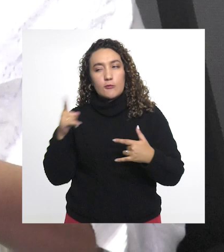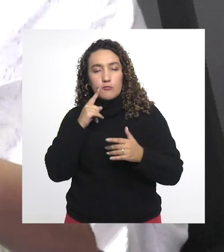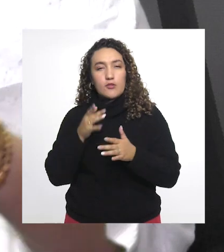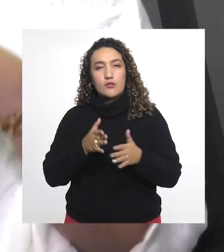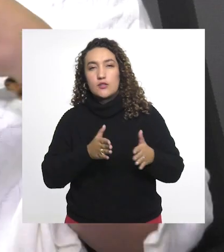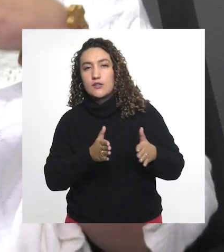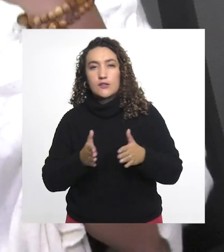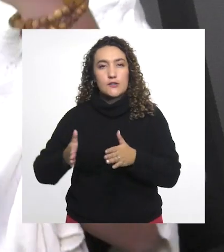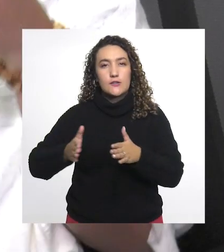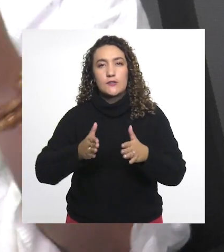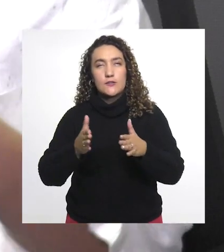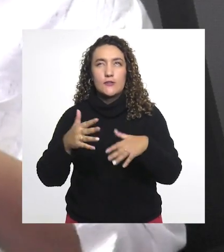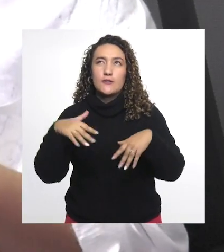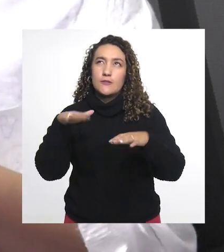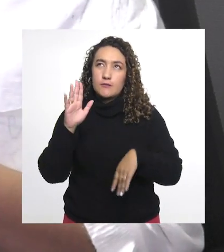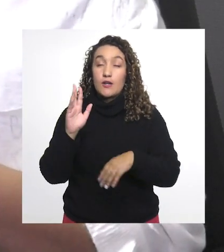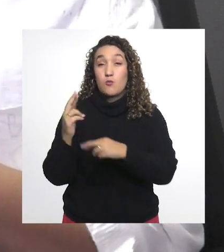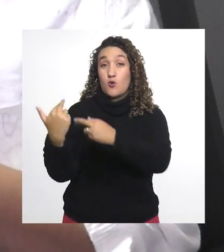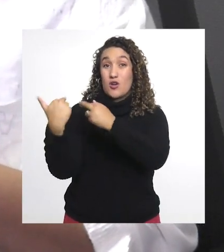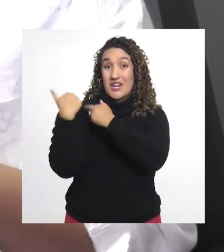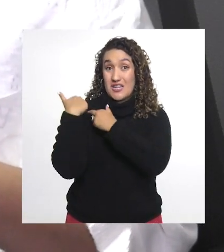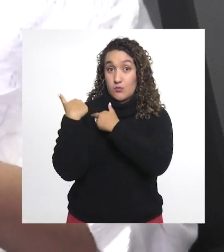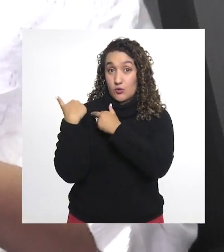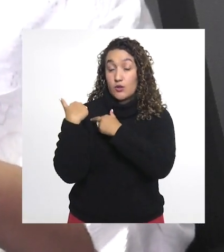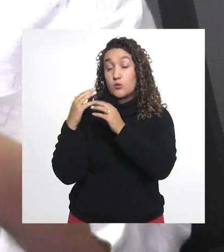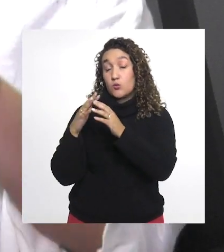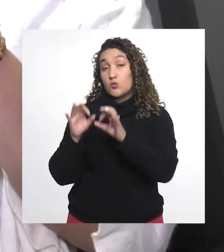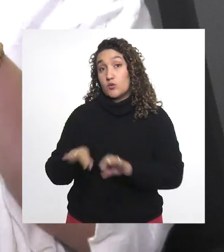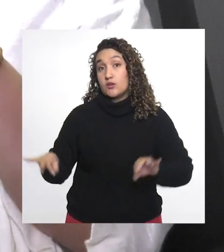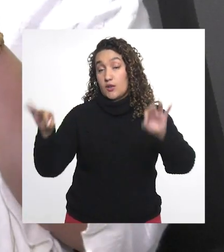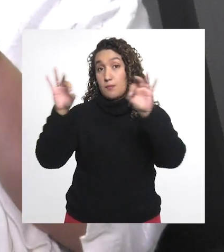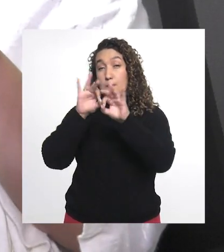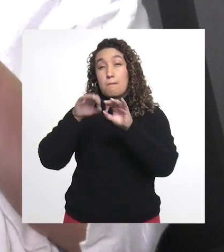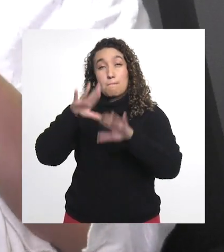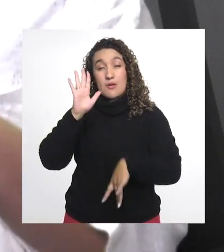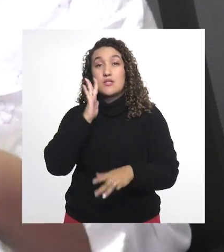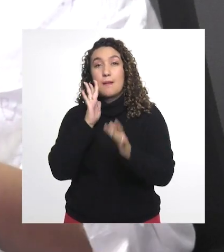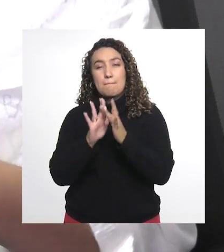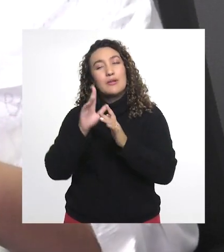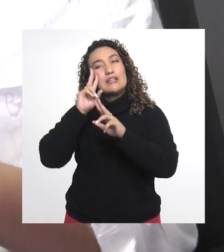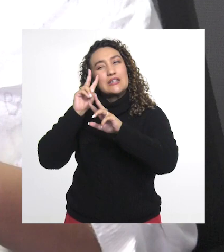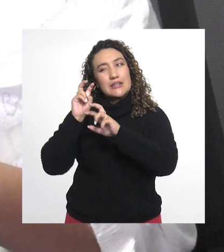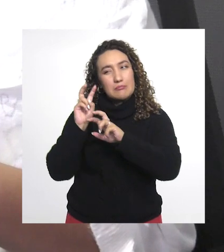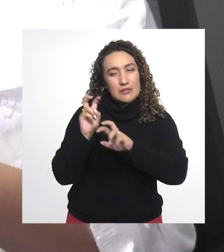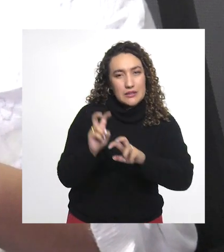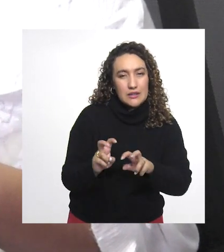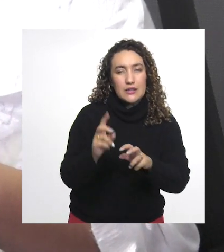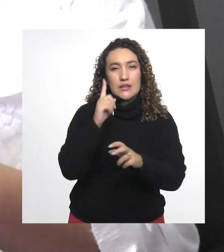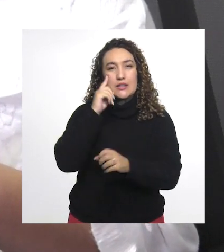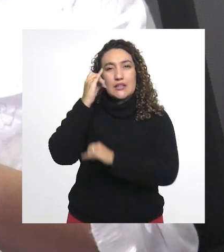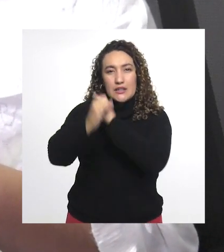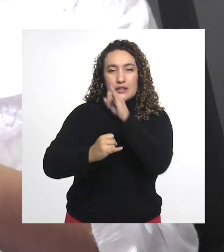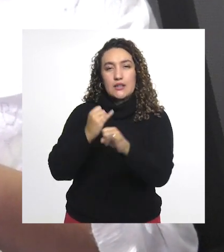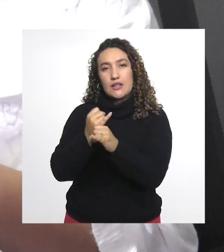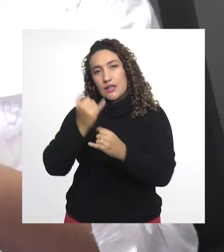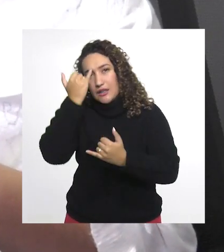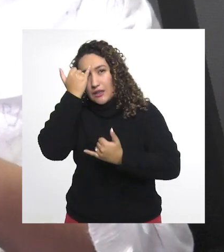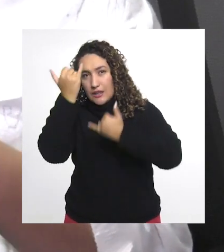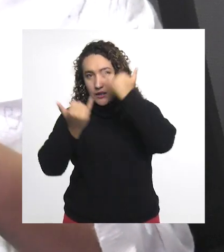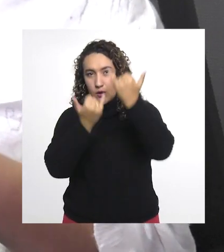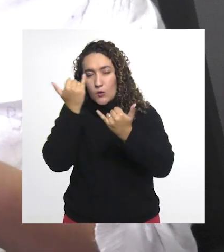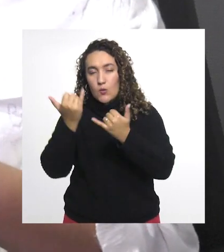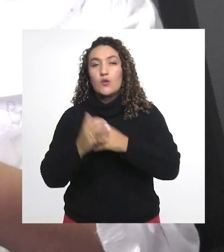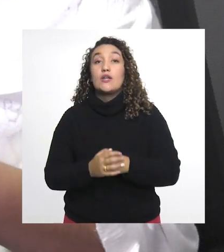de la Salud caminan en correspondencia a varias responsabilidades sustantivas, principalmente la investigación,